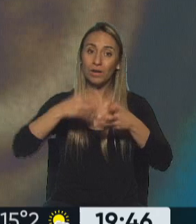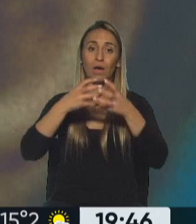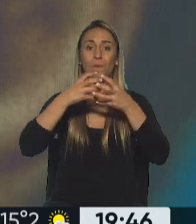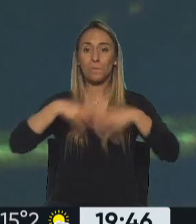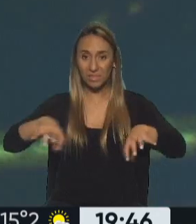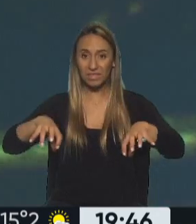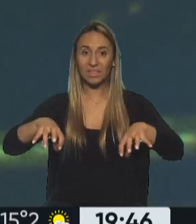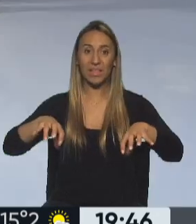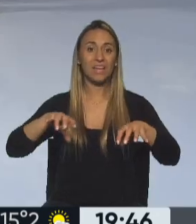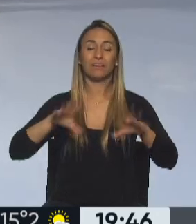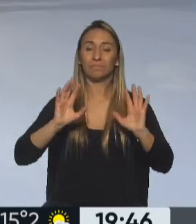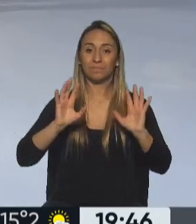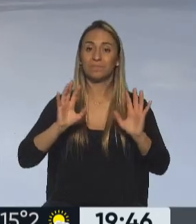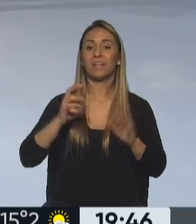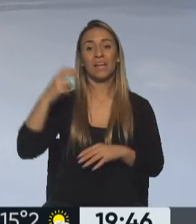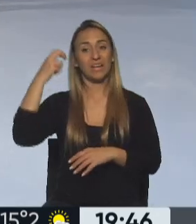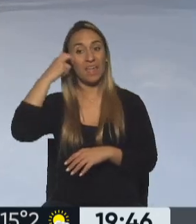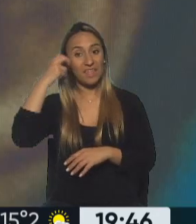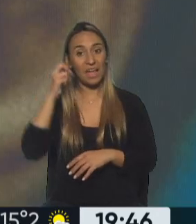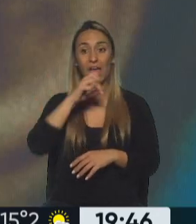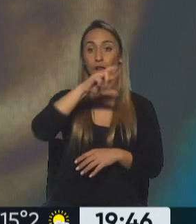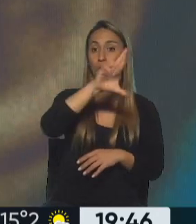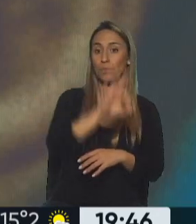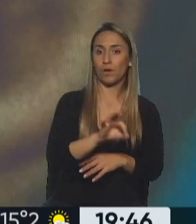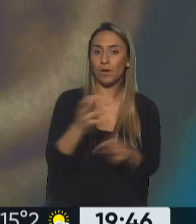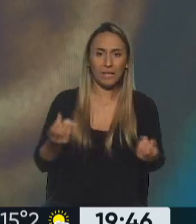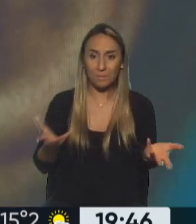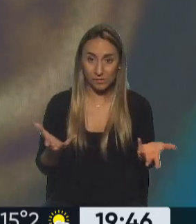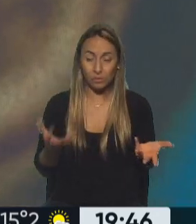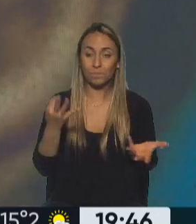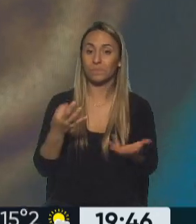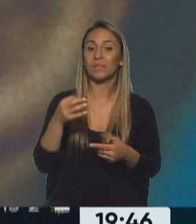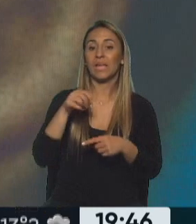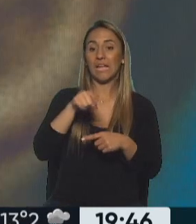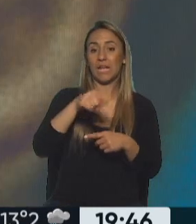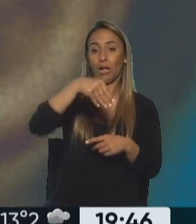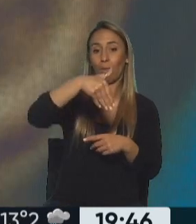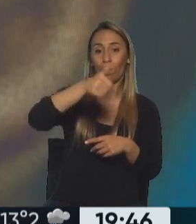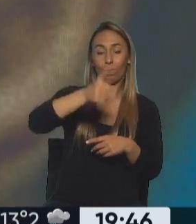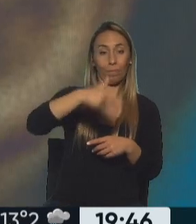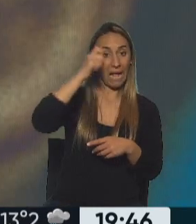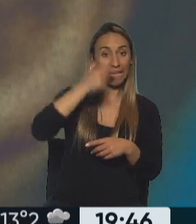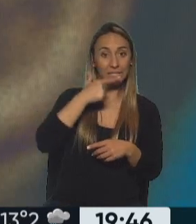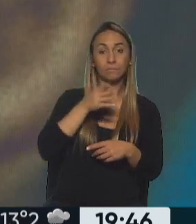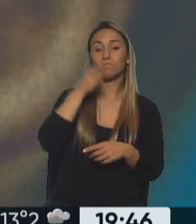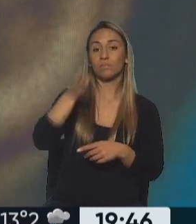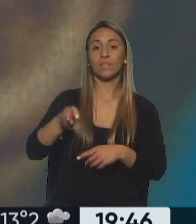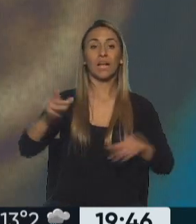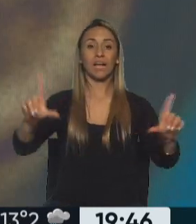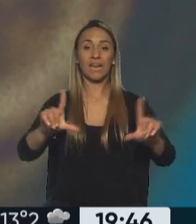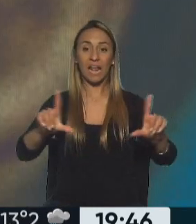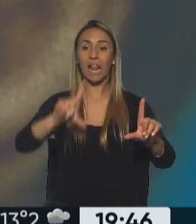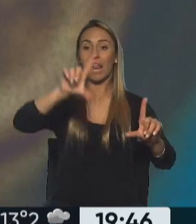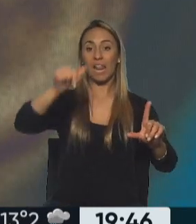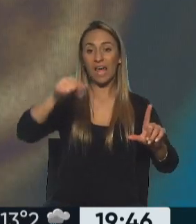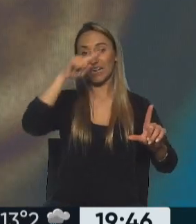y sin cambio. Radicalismo y pro. ¿Qué pasó? Bueno, fue Manes al canal La Nación, que sabemos que tiene mucha definidad,